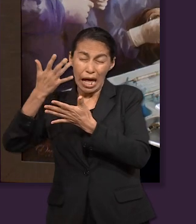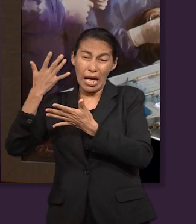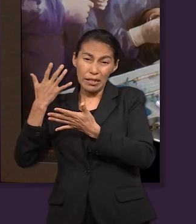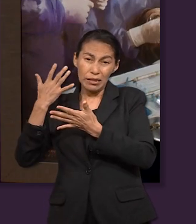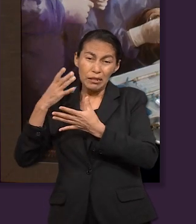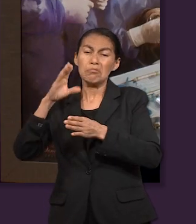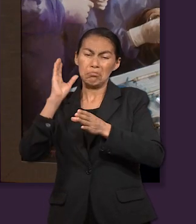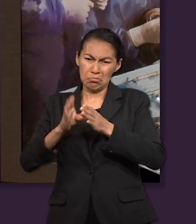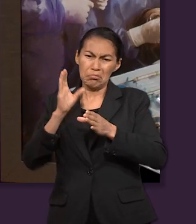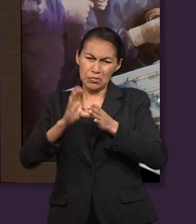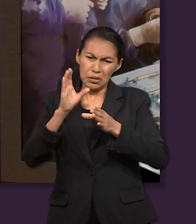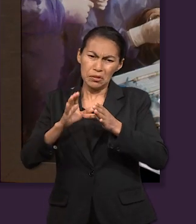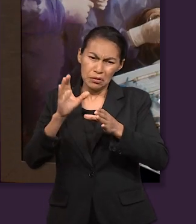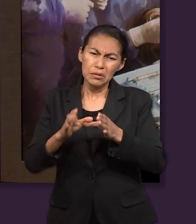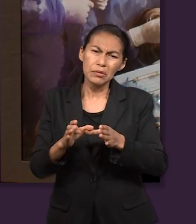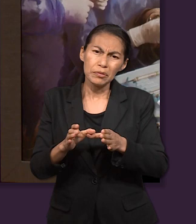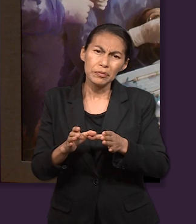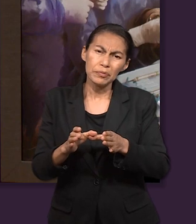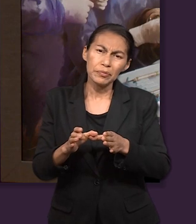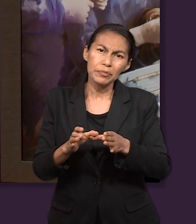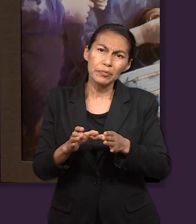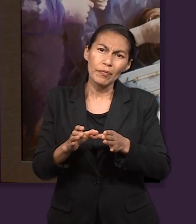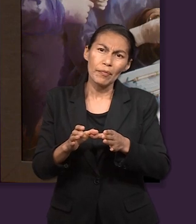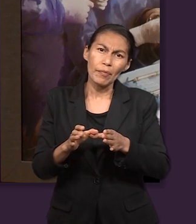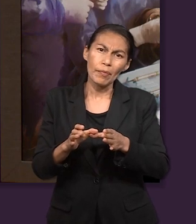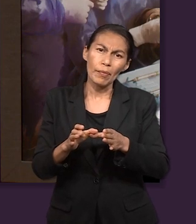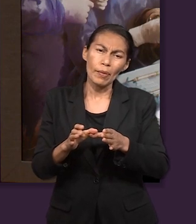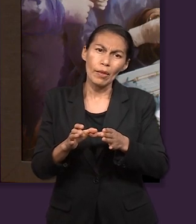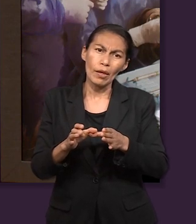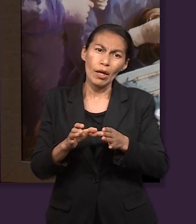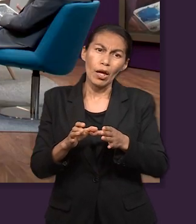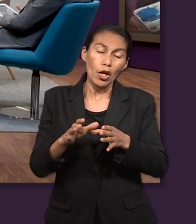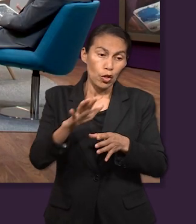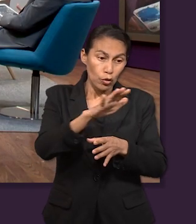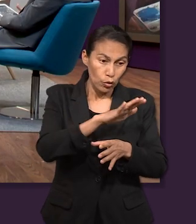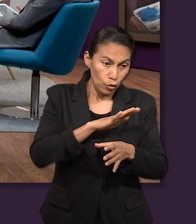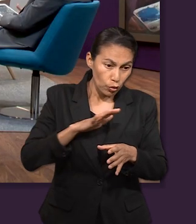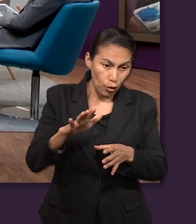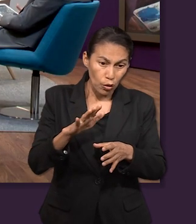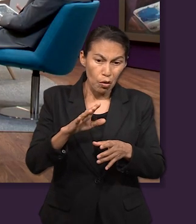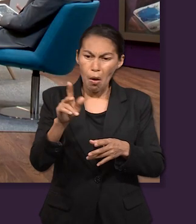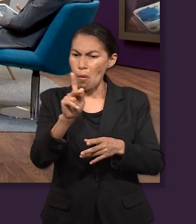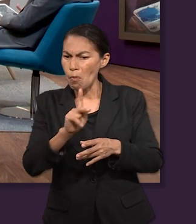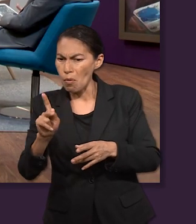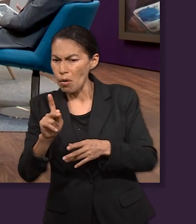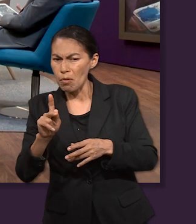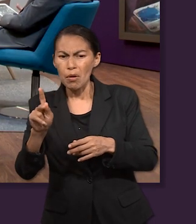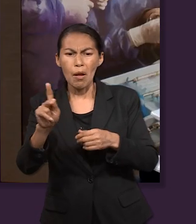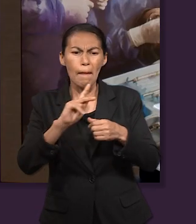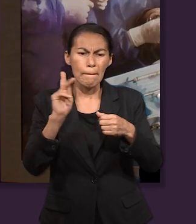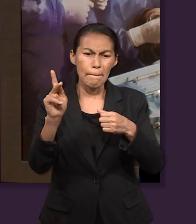su juventud, y que contribuyó a que se preservara la nación. Miren lo que dice Génesis